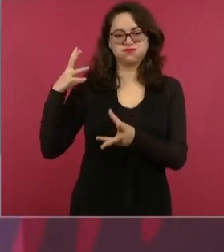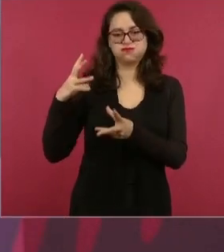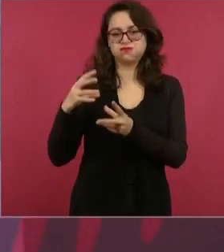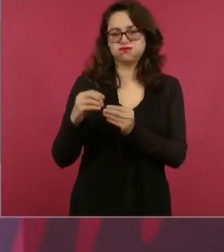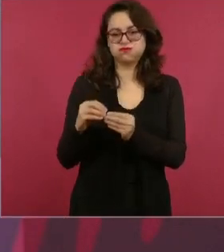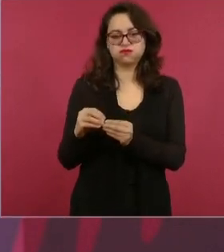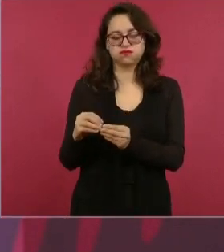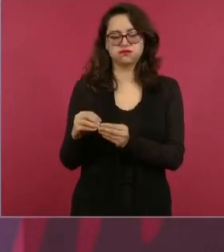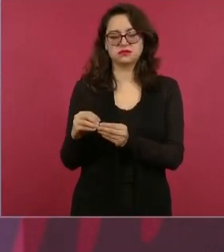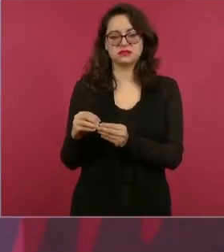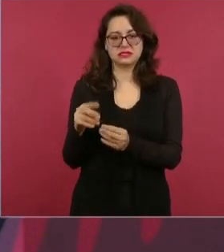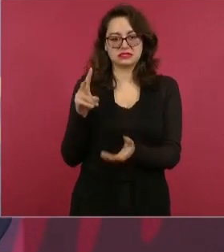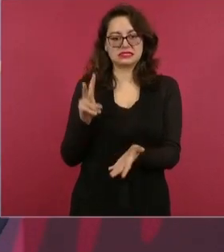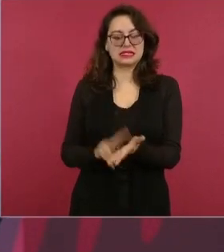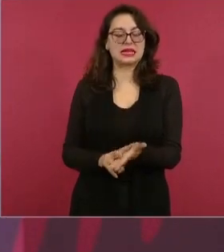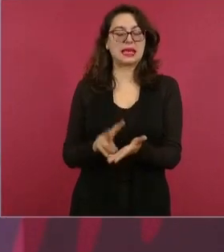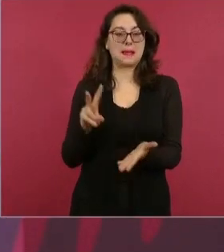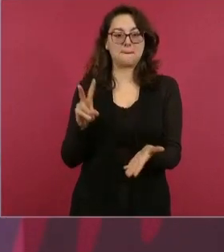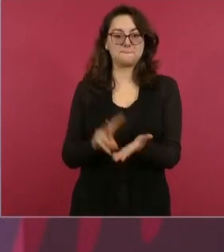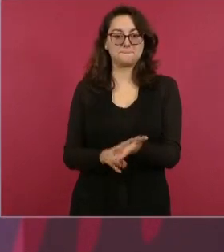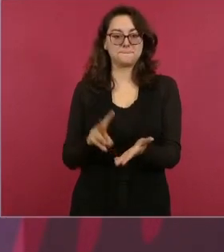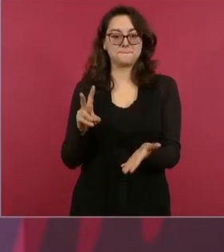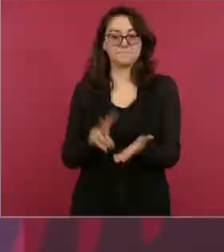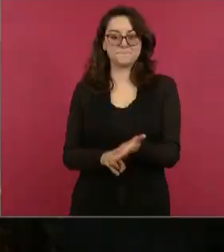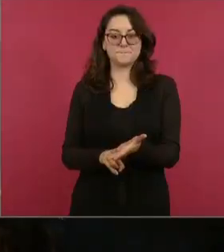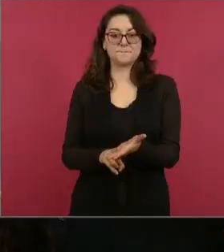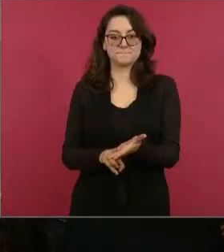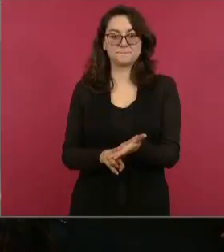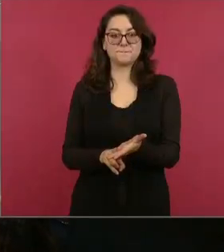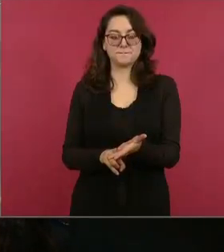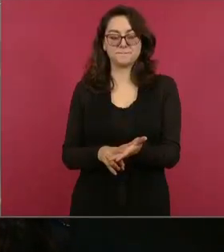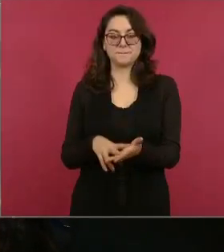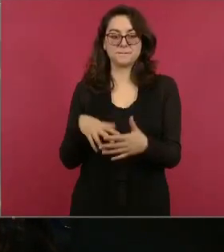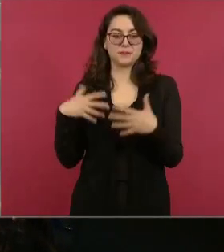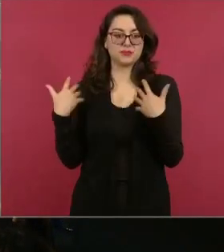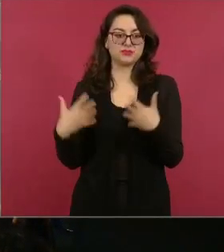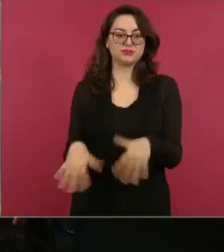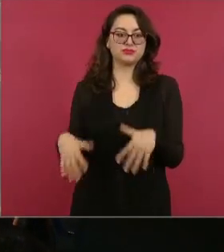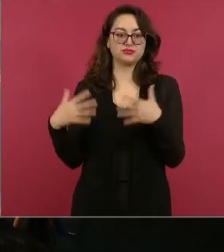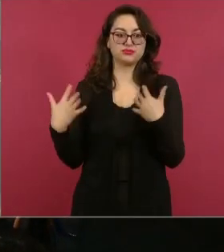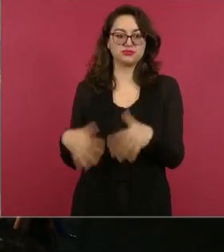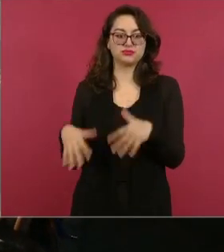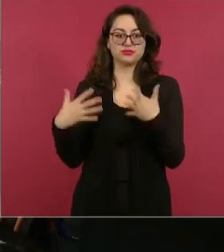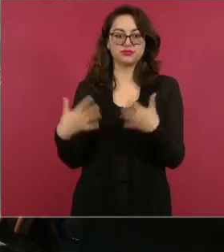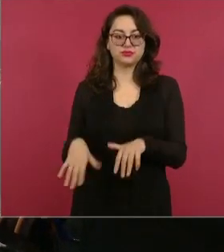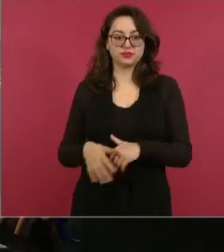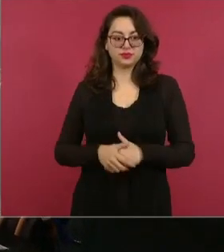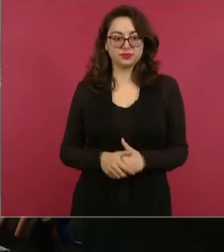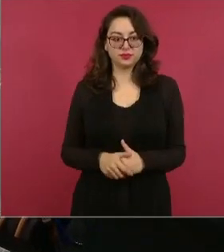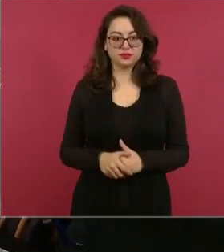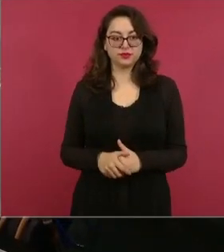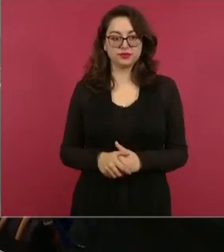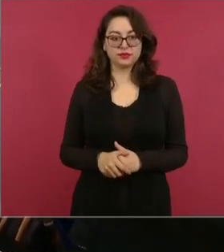porque son cosas extraordinarias. Por ejemplo,